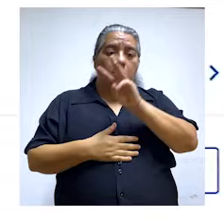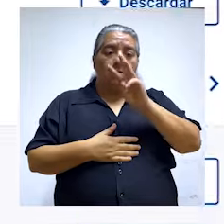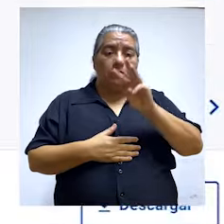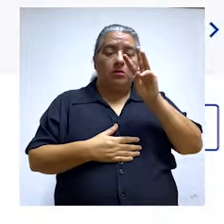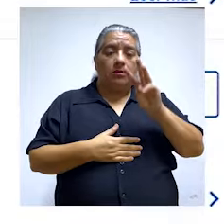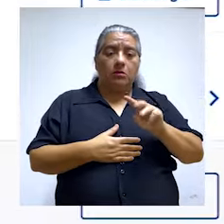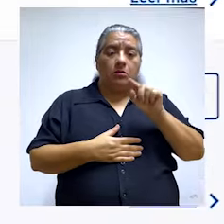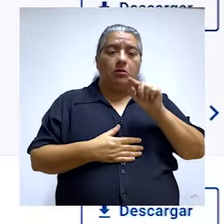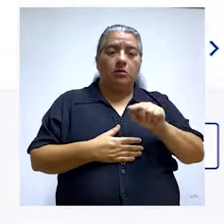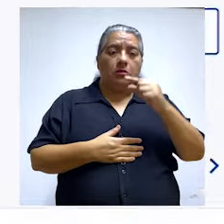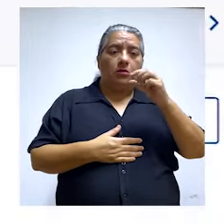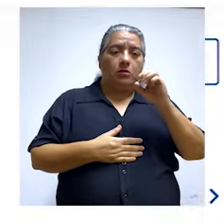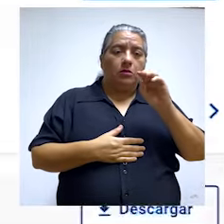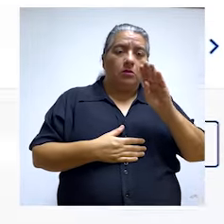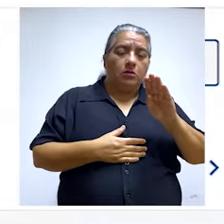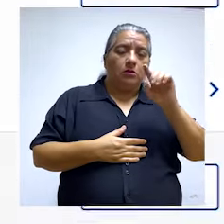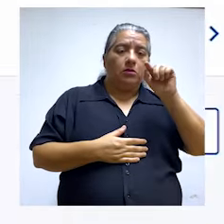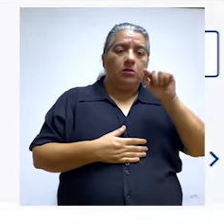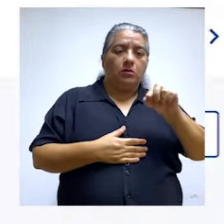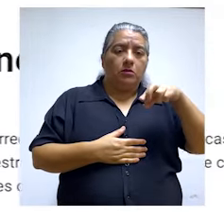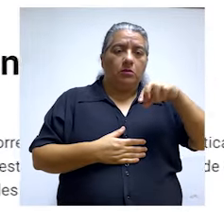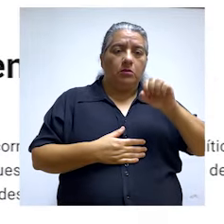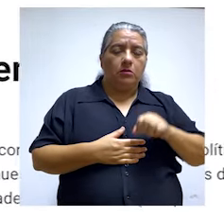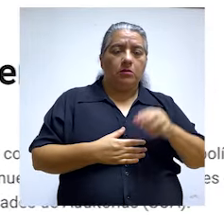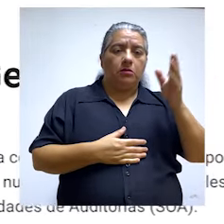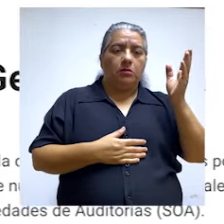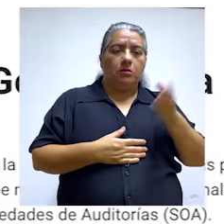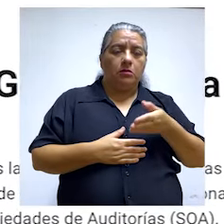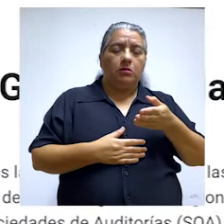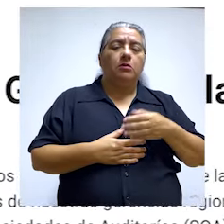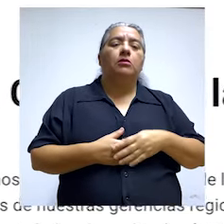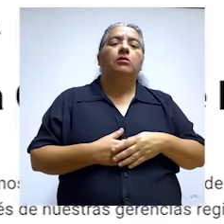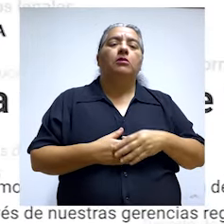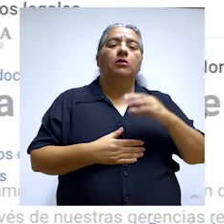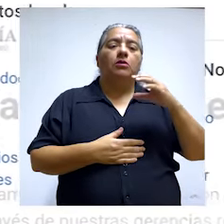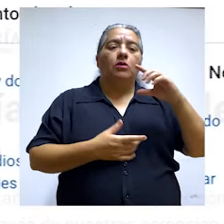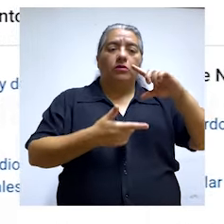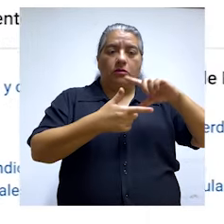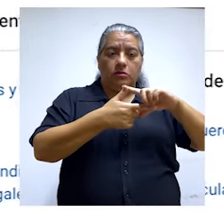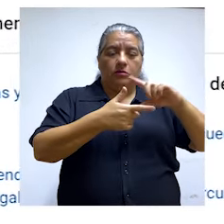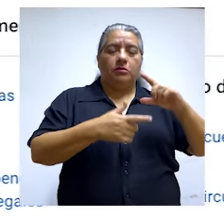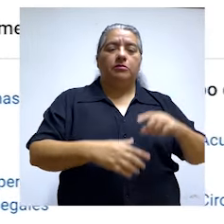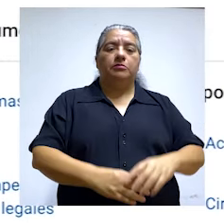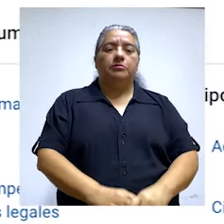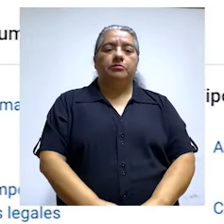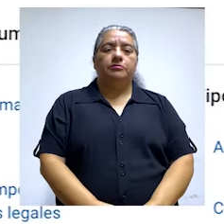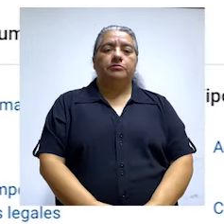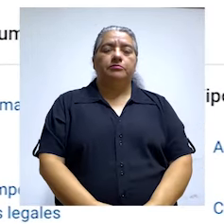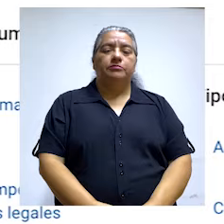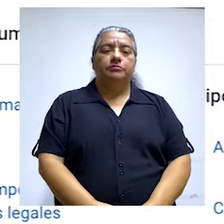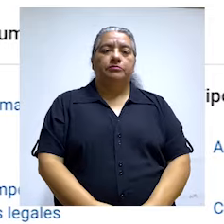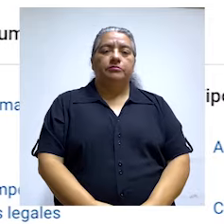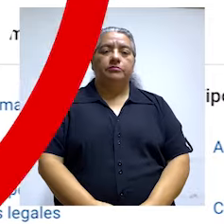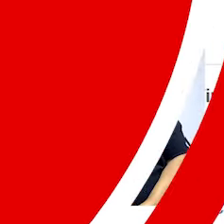disposición de la ciudadanía en nuestra página web www.gob.p.contraloría.